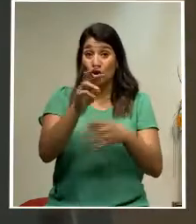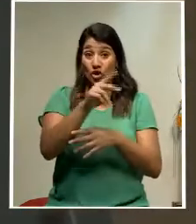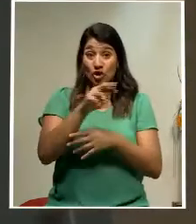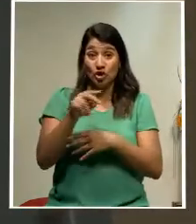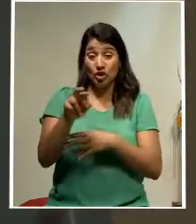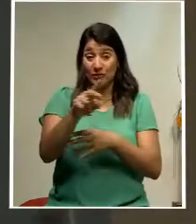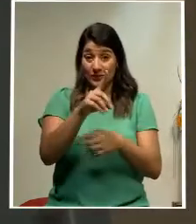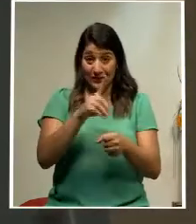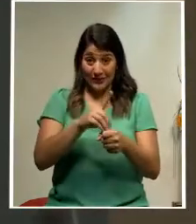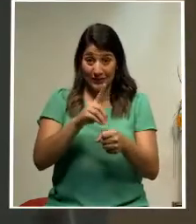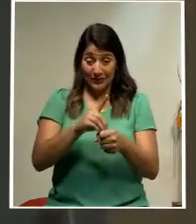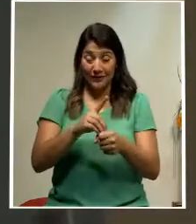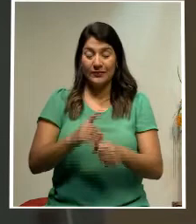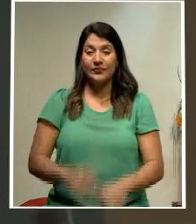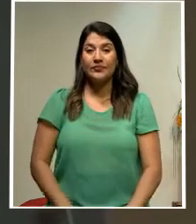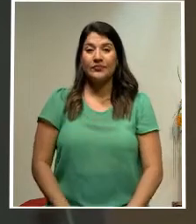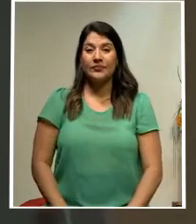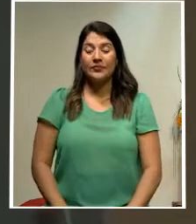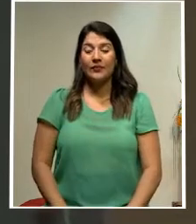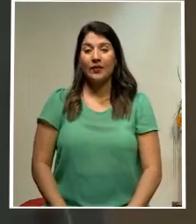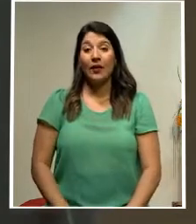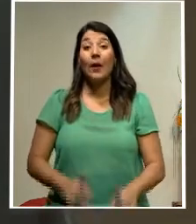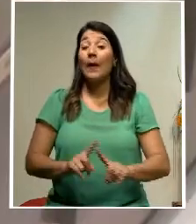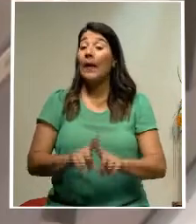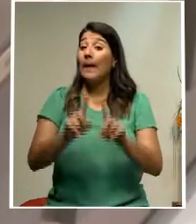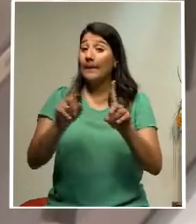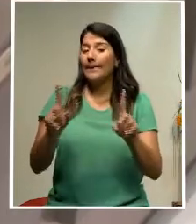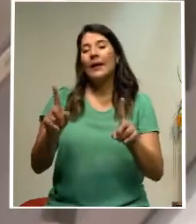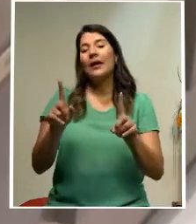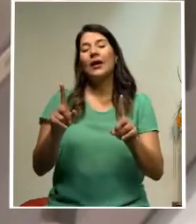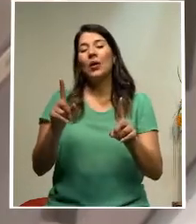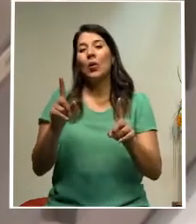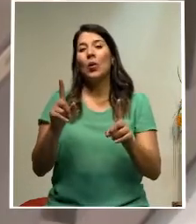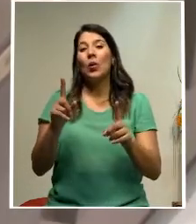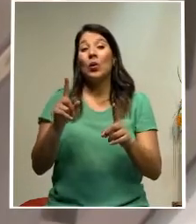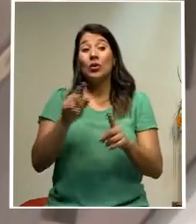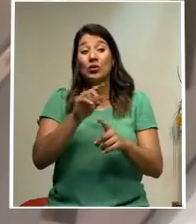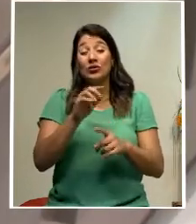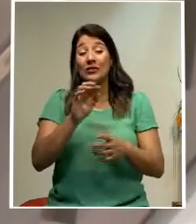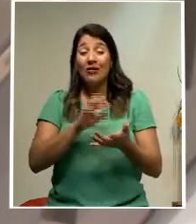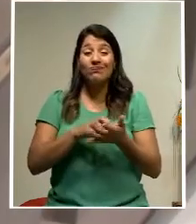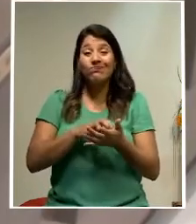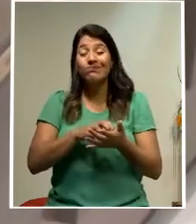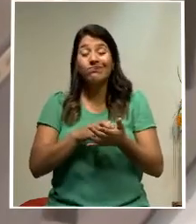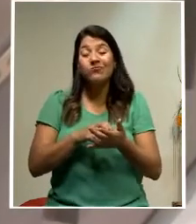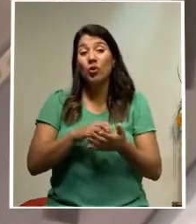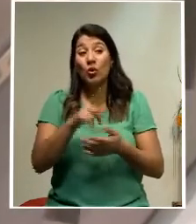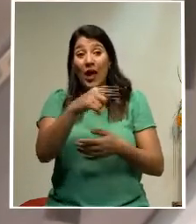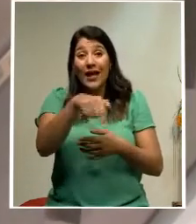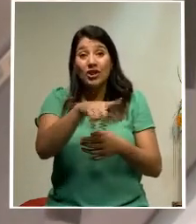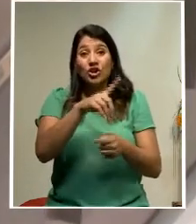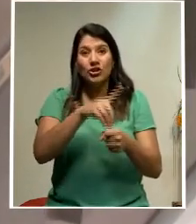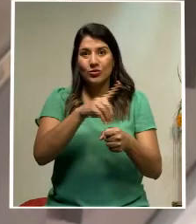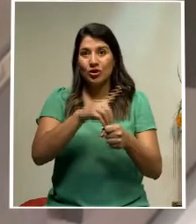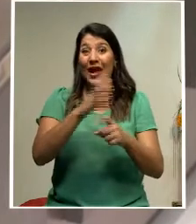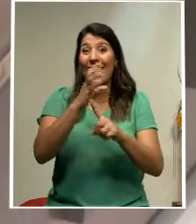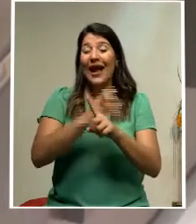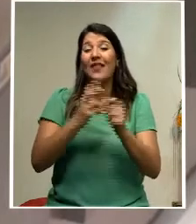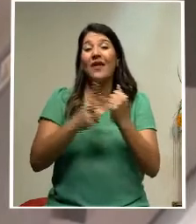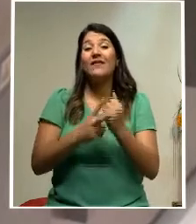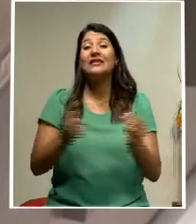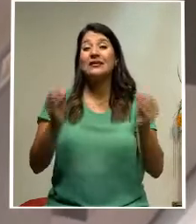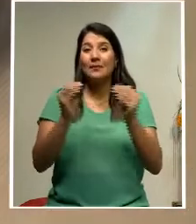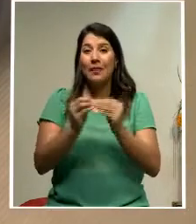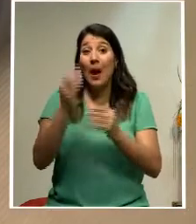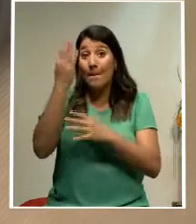los legisladores y legisladoras. Sin embargo, la inquietud de los diputados y diputadas crece al saber que hay